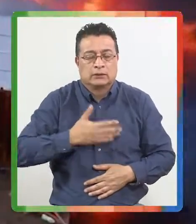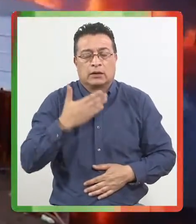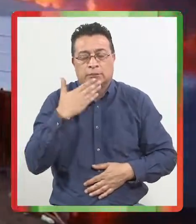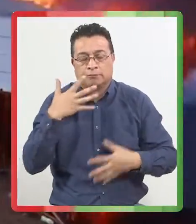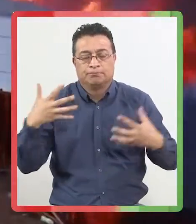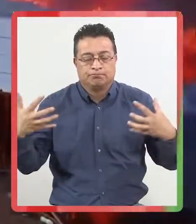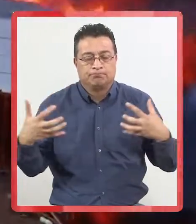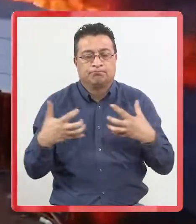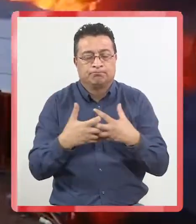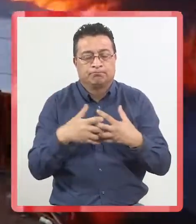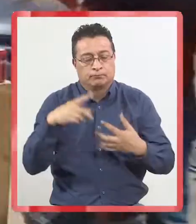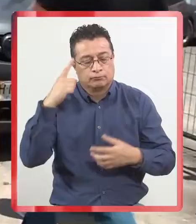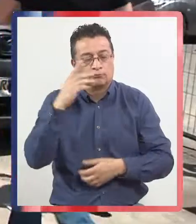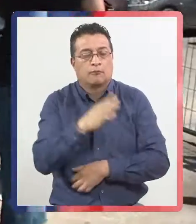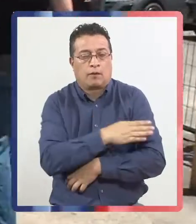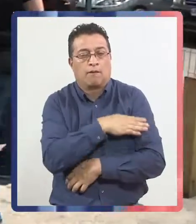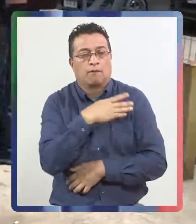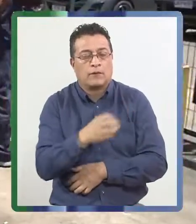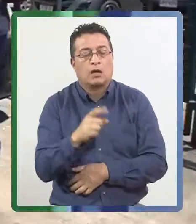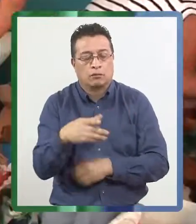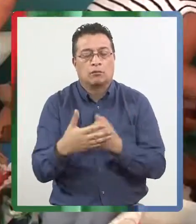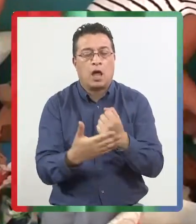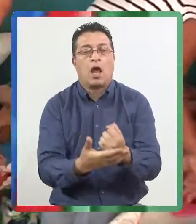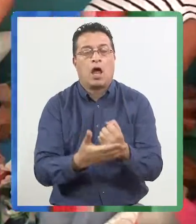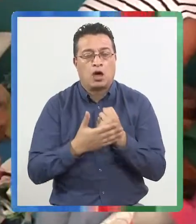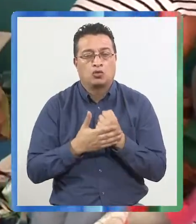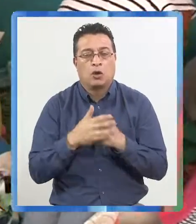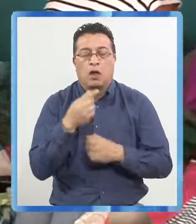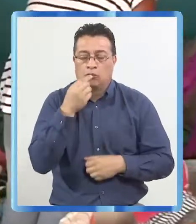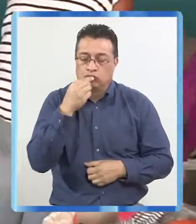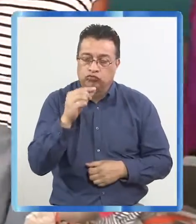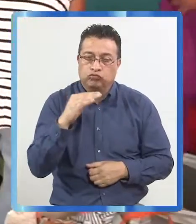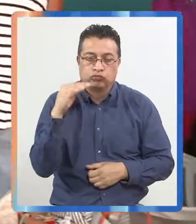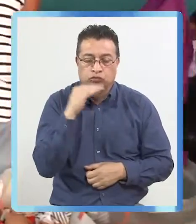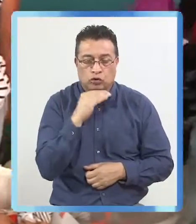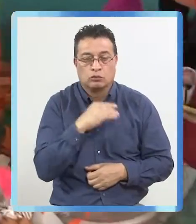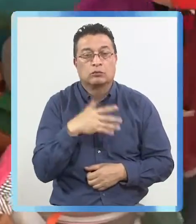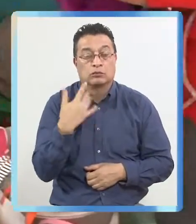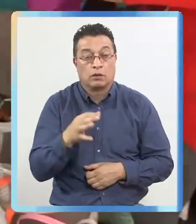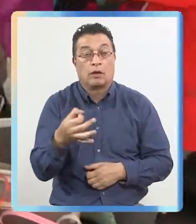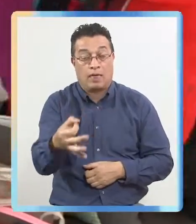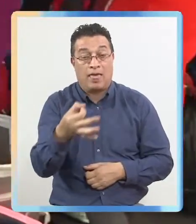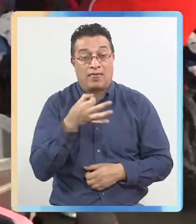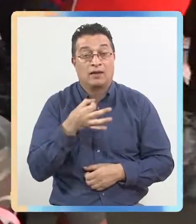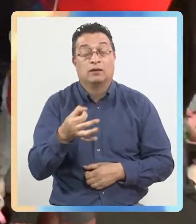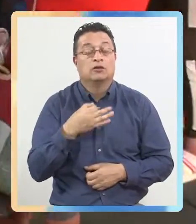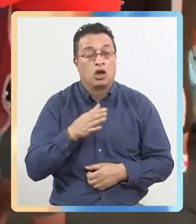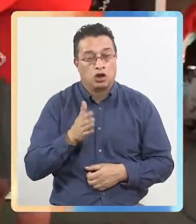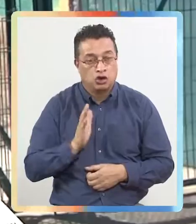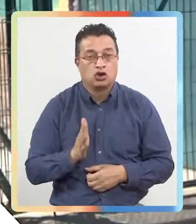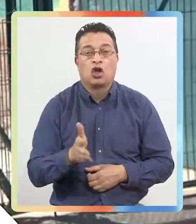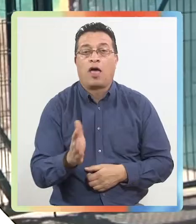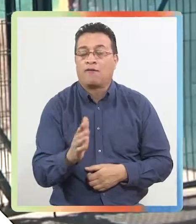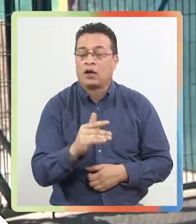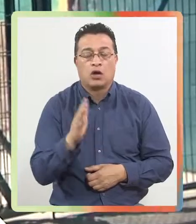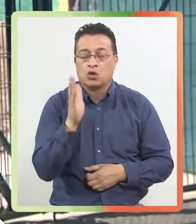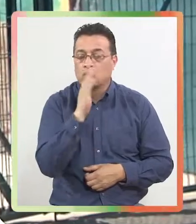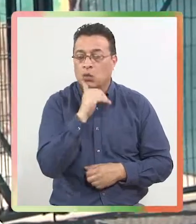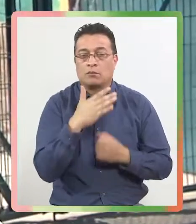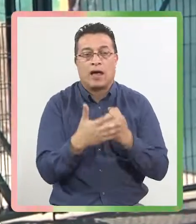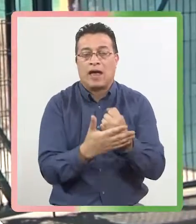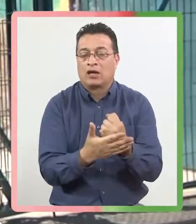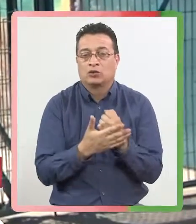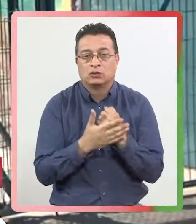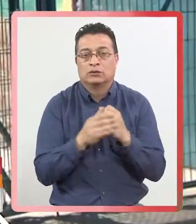Sentimientos que también se mezclan con la esperanza de contar con ayuda a la brevedad. Me han dicho que todavía no hay